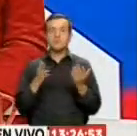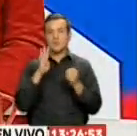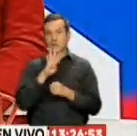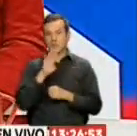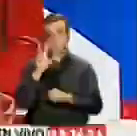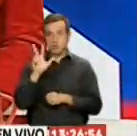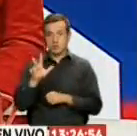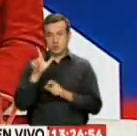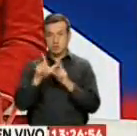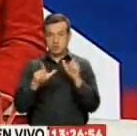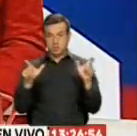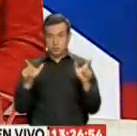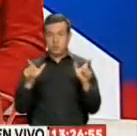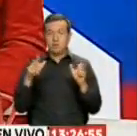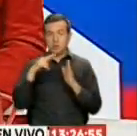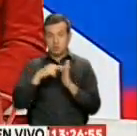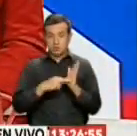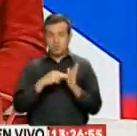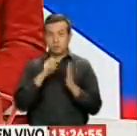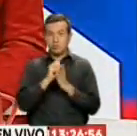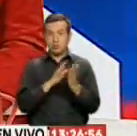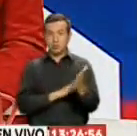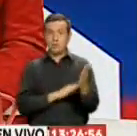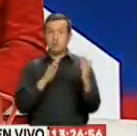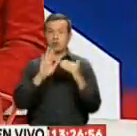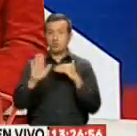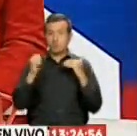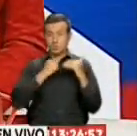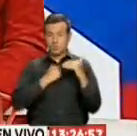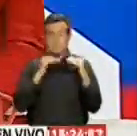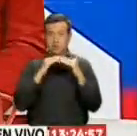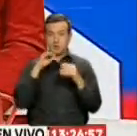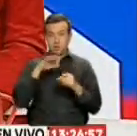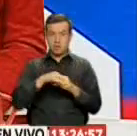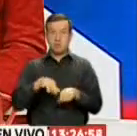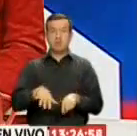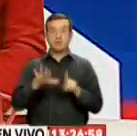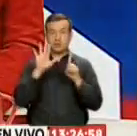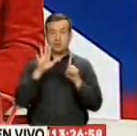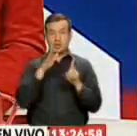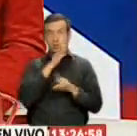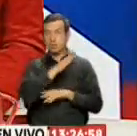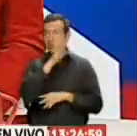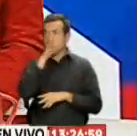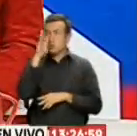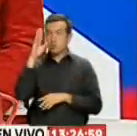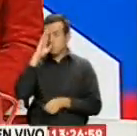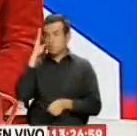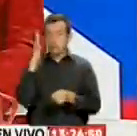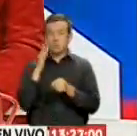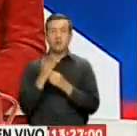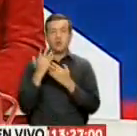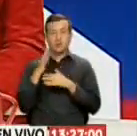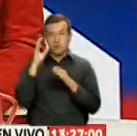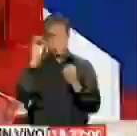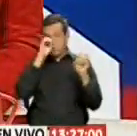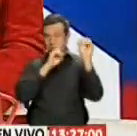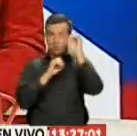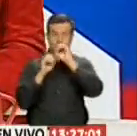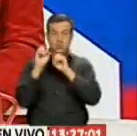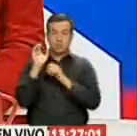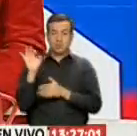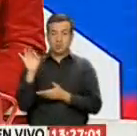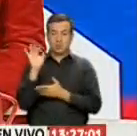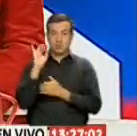43 Las personas Que se registraron Para el programa Voto en Casa Seis rutas Se generaron Para cumplir Con este objetivo Que contó Con la observación De